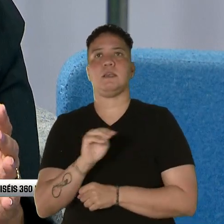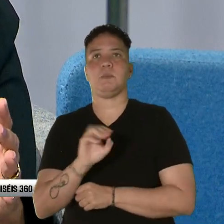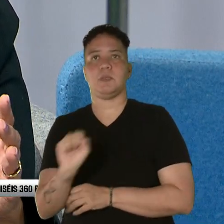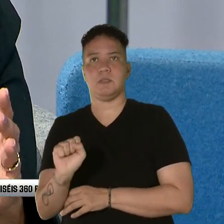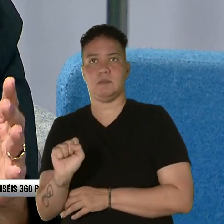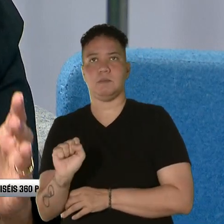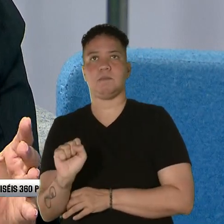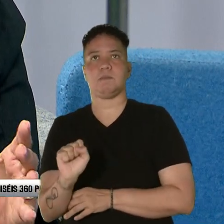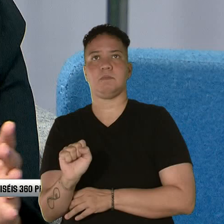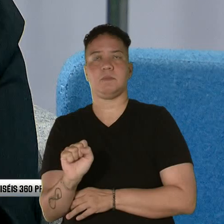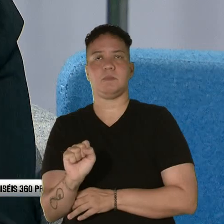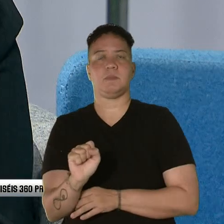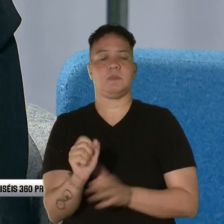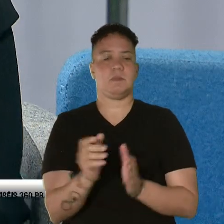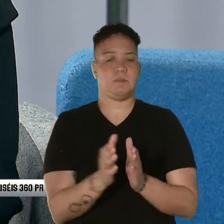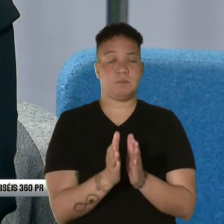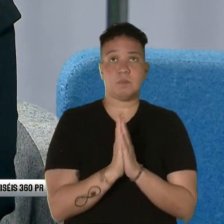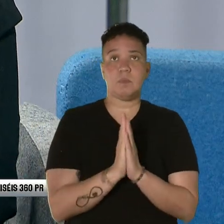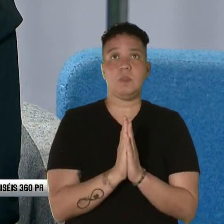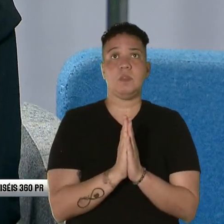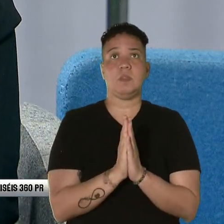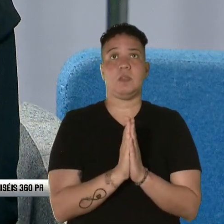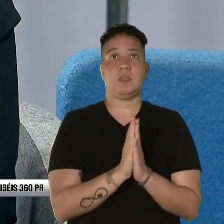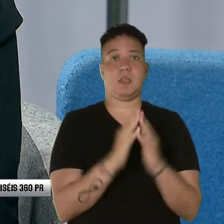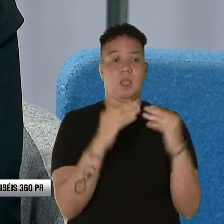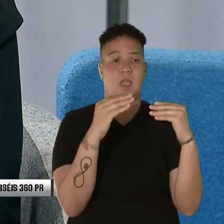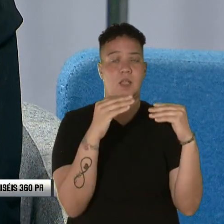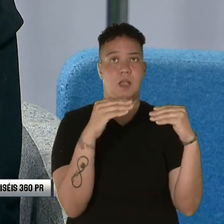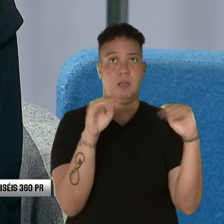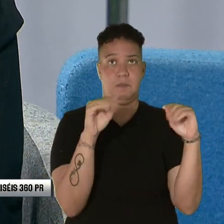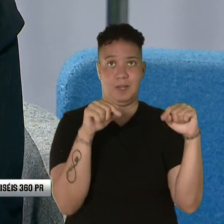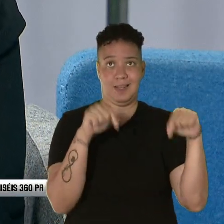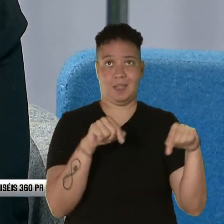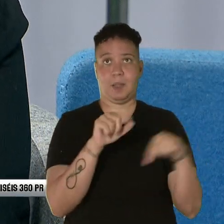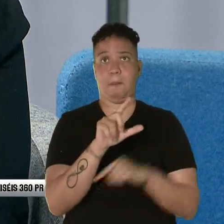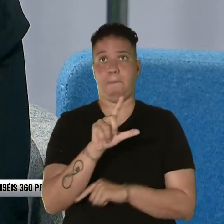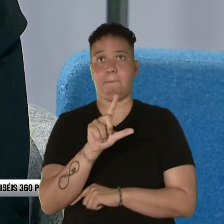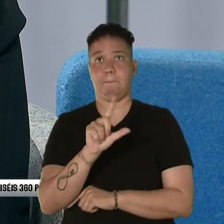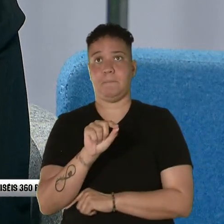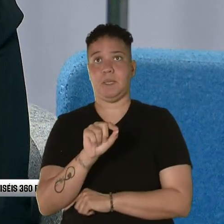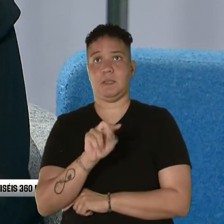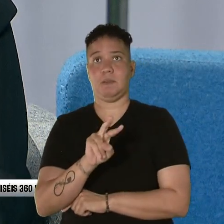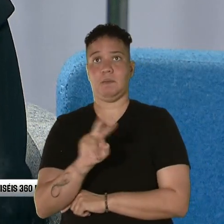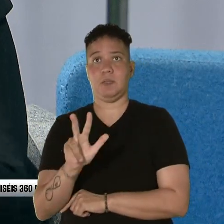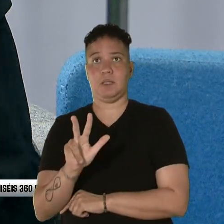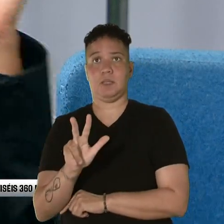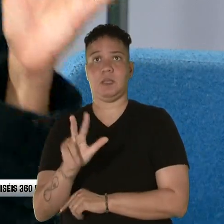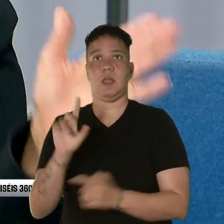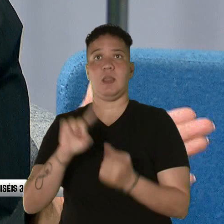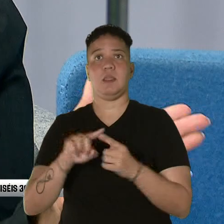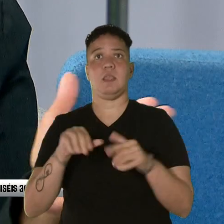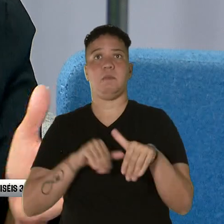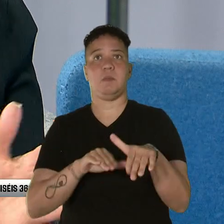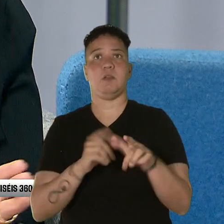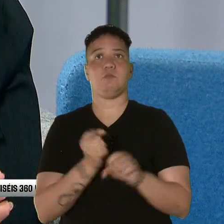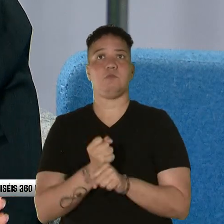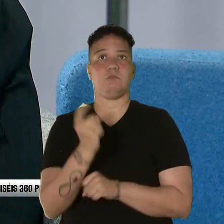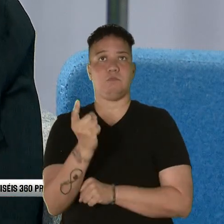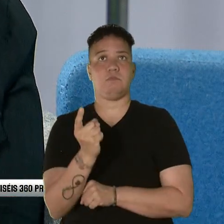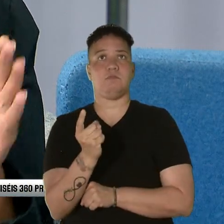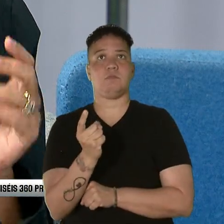pidiendo que desde abril de este año, del 23, que ya pasó, hasta marzo del año que viene,